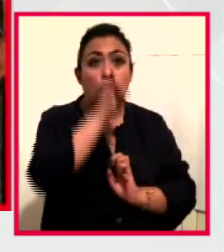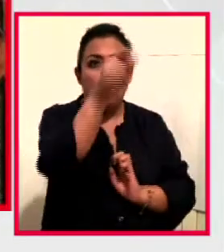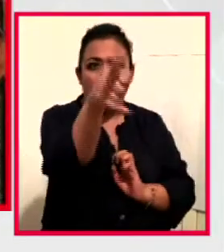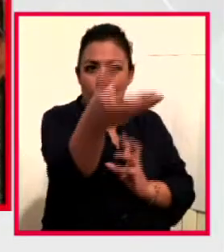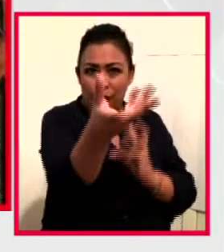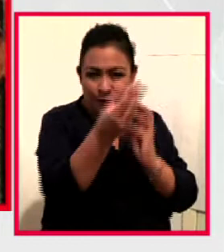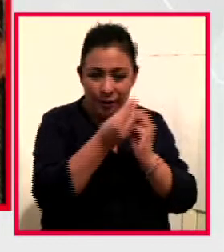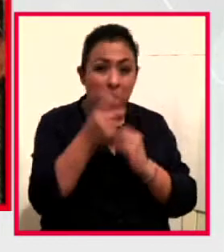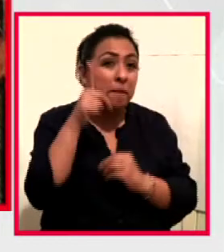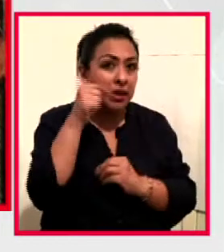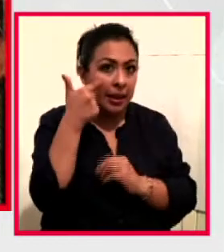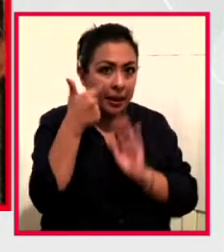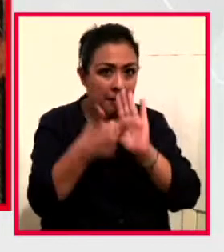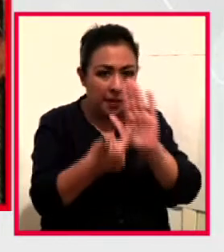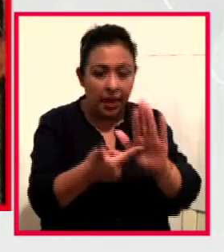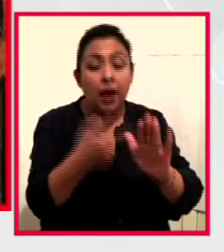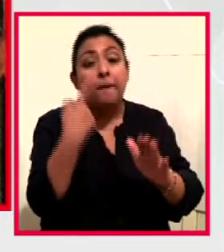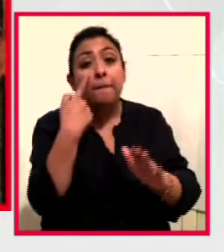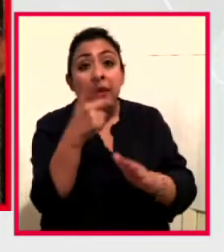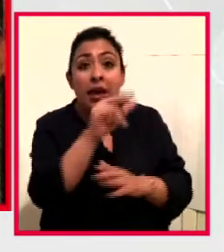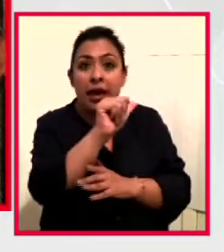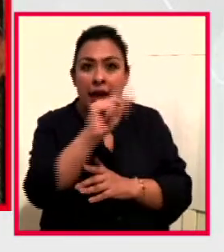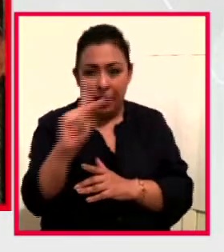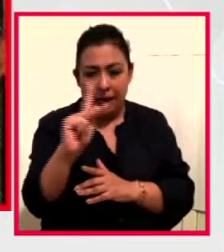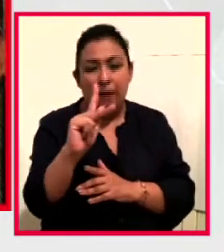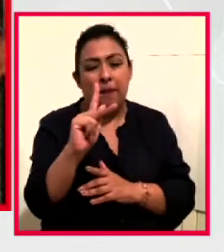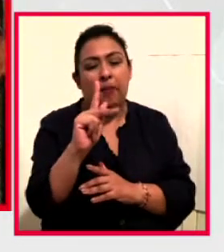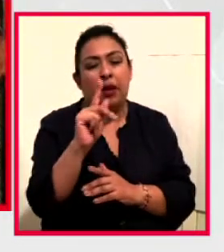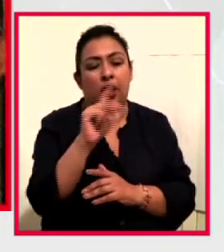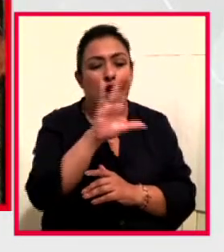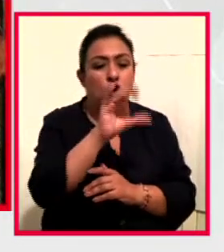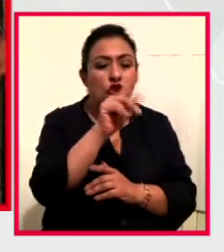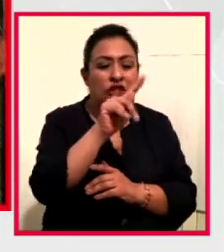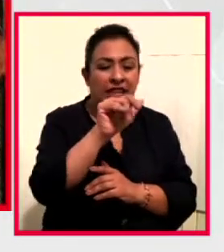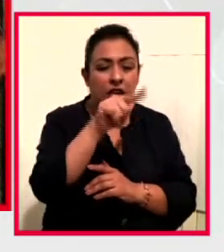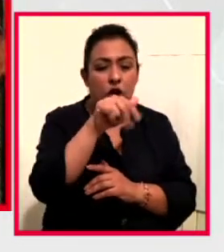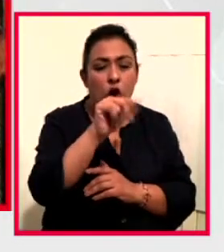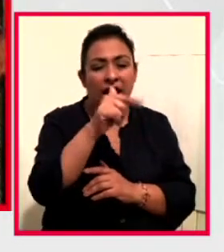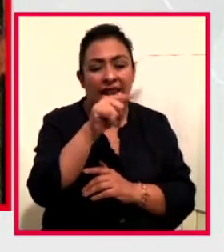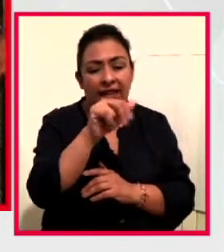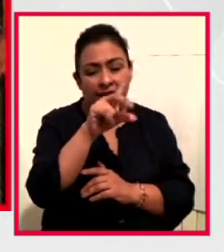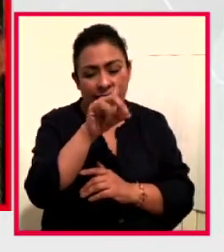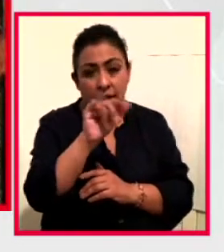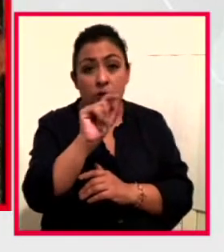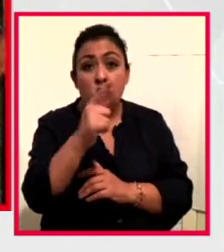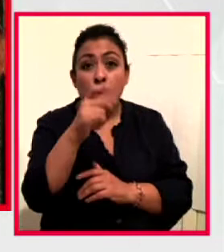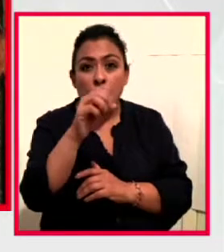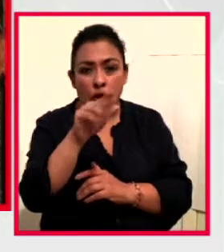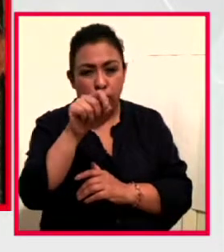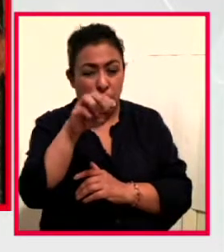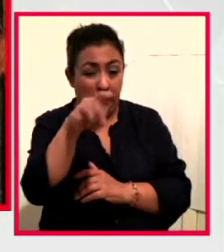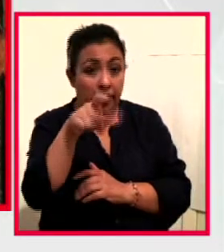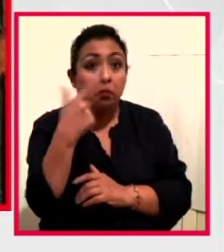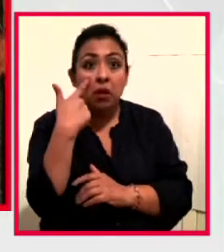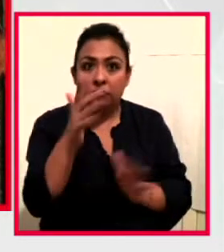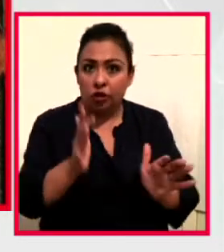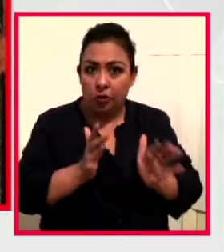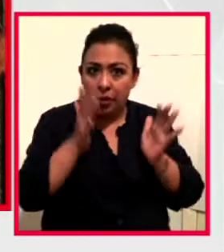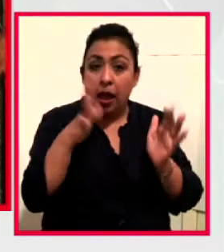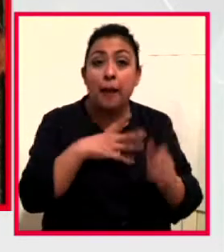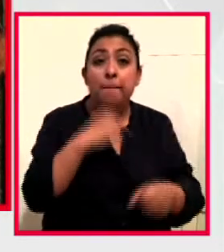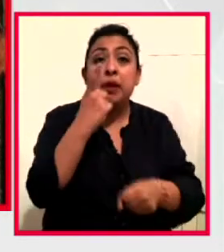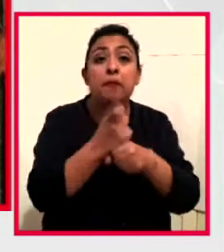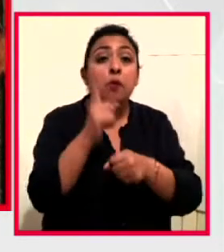se pierdan mañana, entren a la plataforma contigualadistancia.gob.mx porque hay una gran sorpresa. a estar la primera